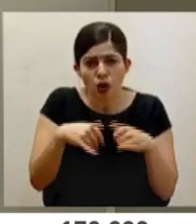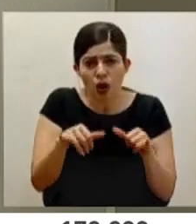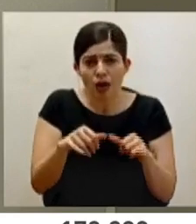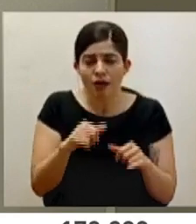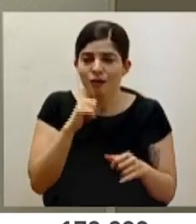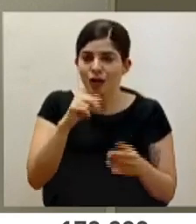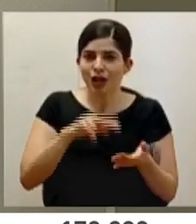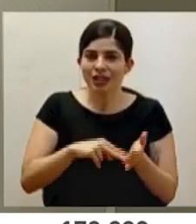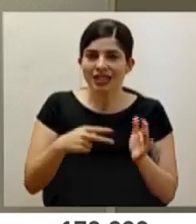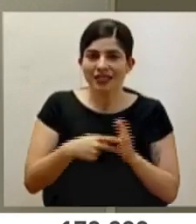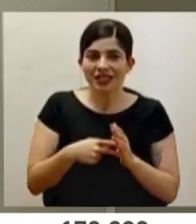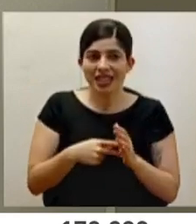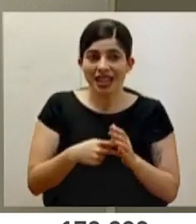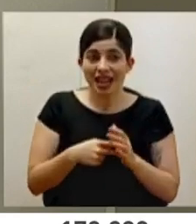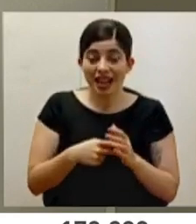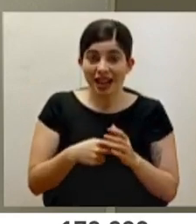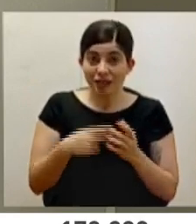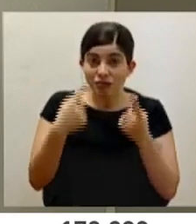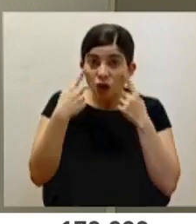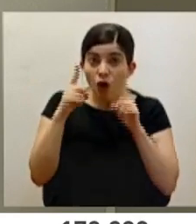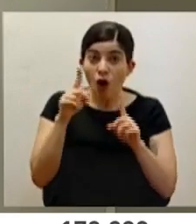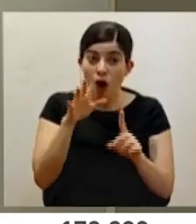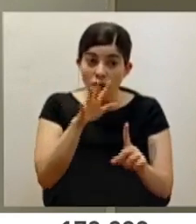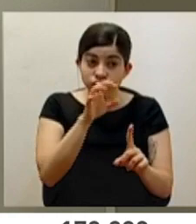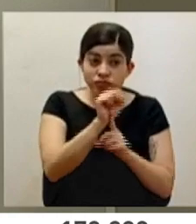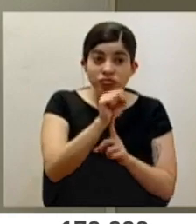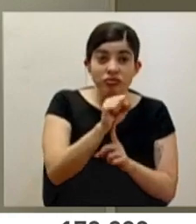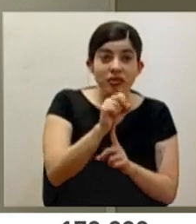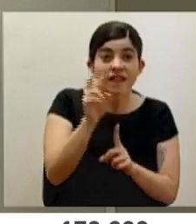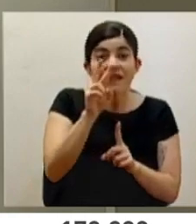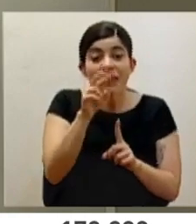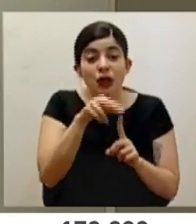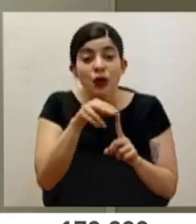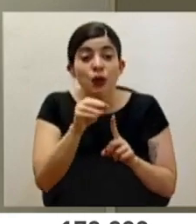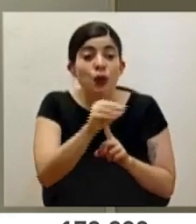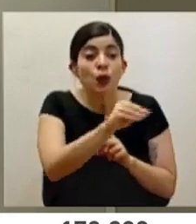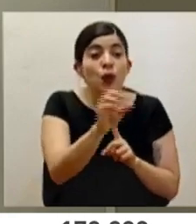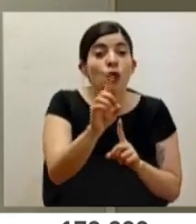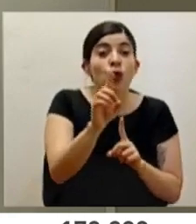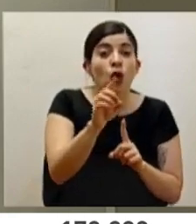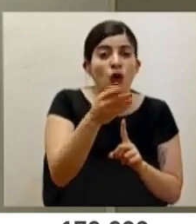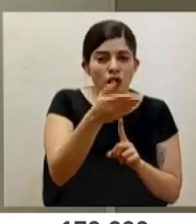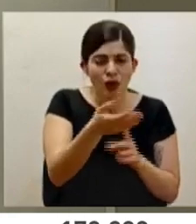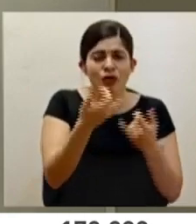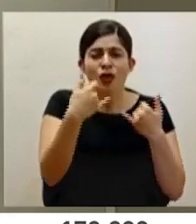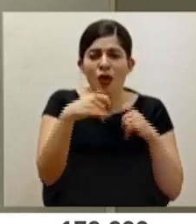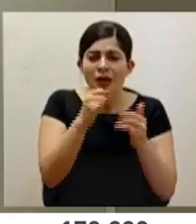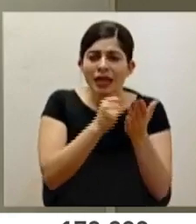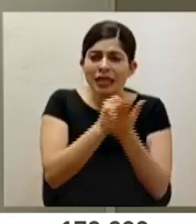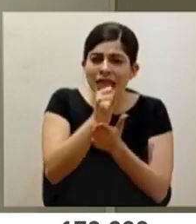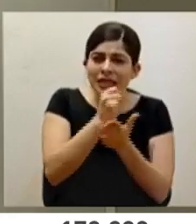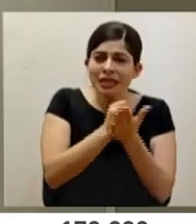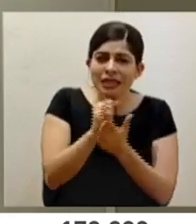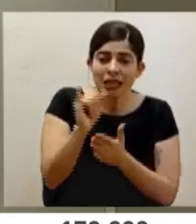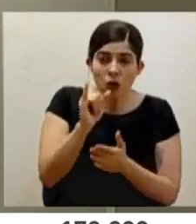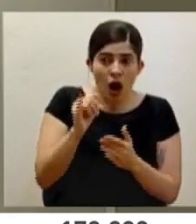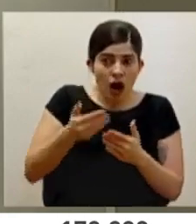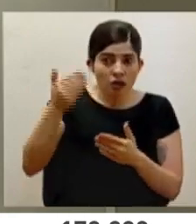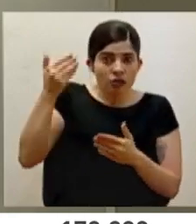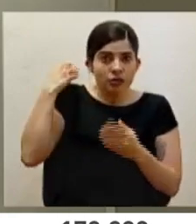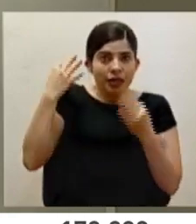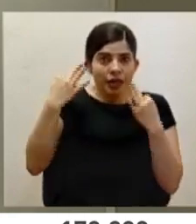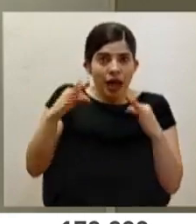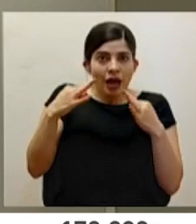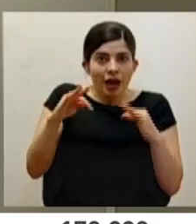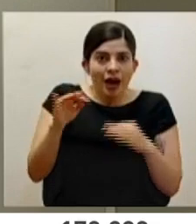lograr tener el seguimiento, saber por dónde está el virus, dónde se está transmitiendo. O eso se sigue haciendo como se ha tratado de hacer en todo momento.